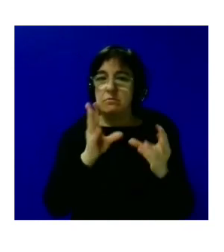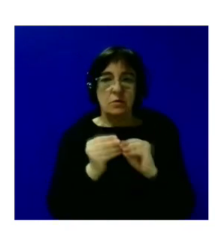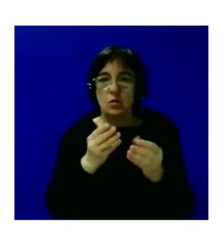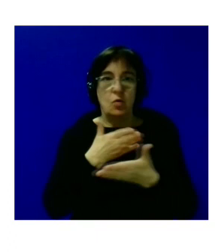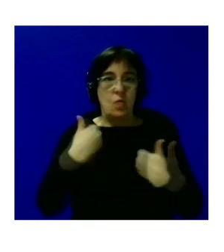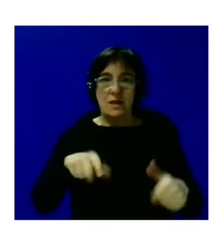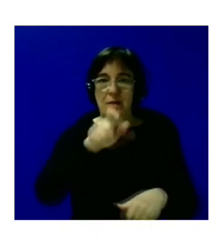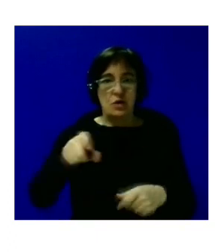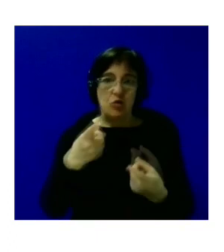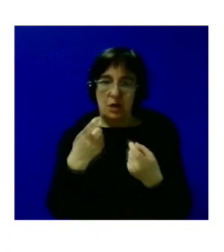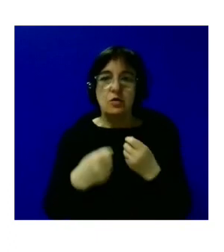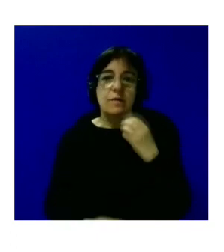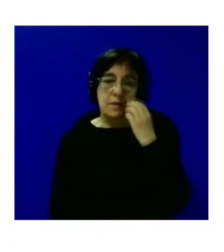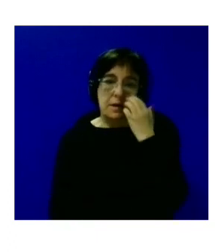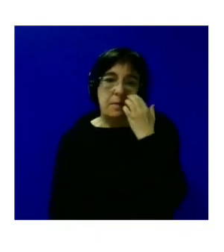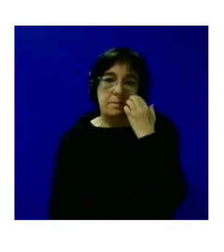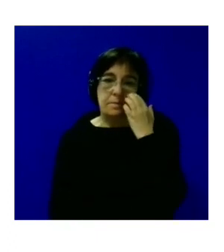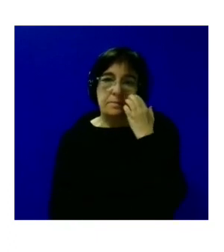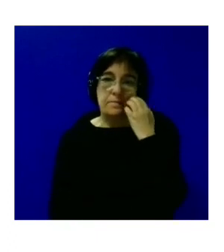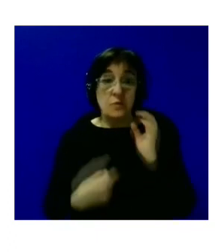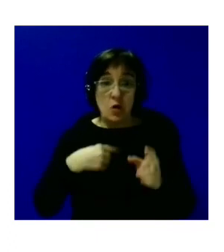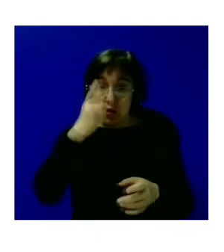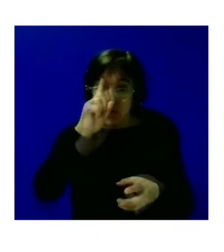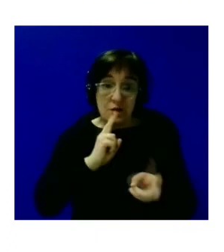persona que lo necesite no sé si les he contestado